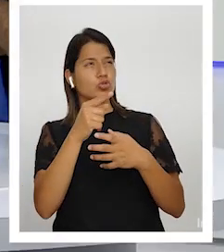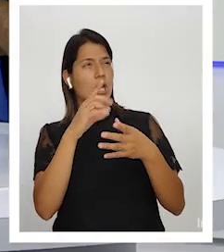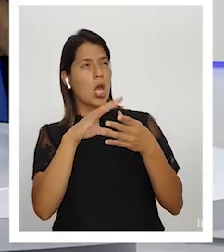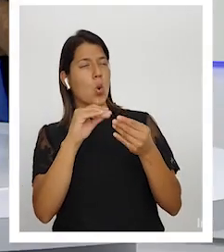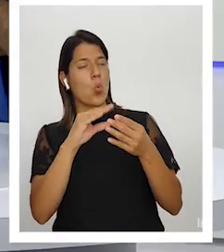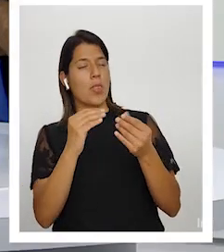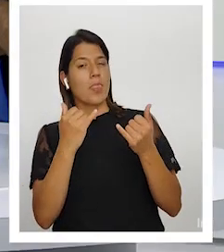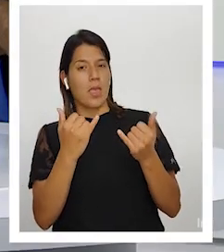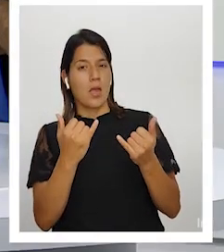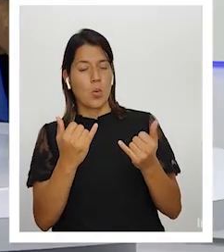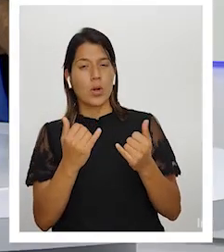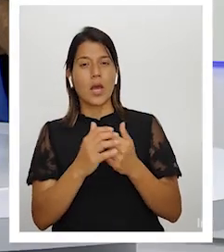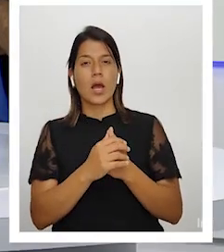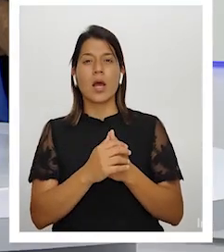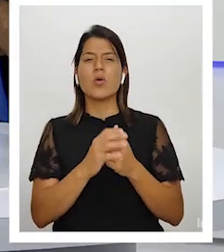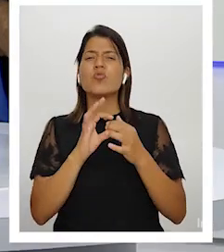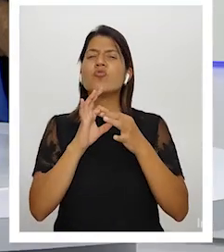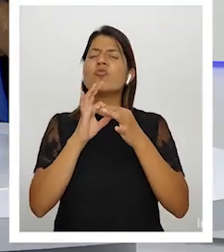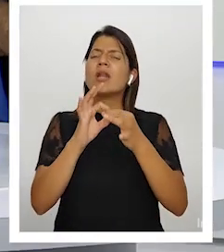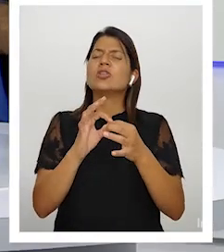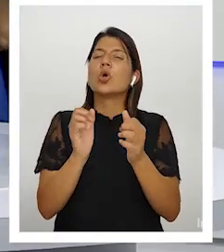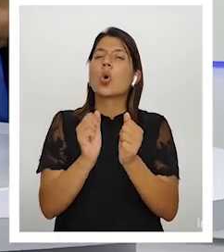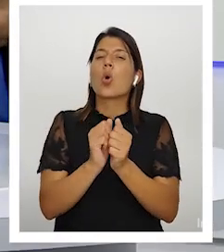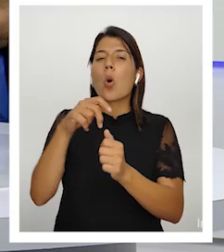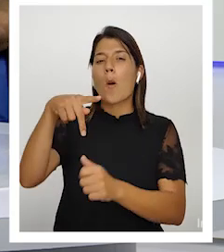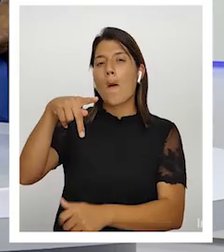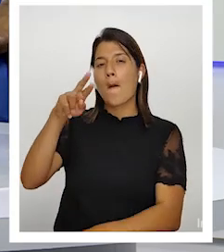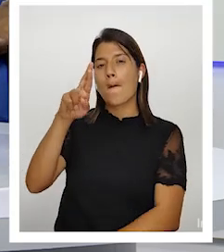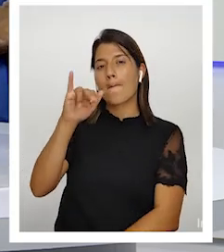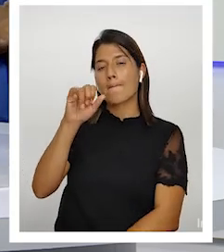sobre prisma latinoamérica